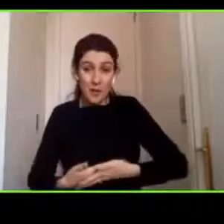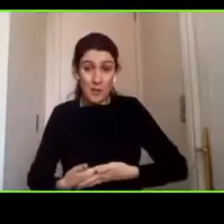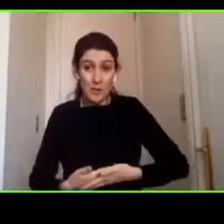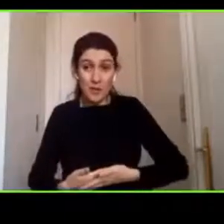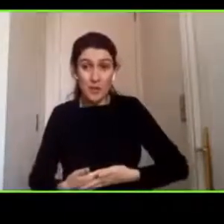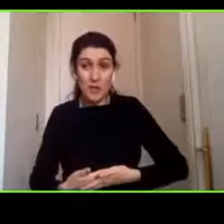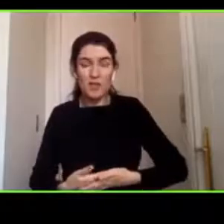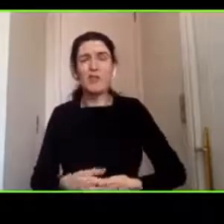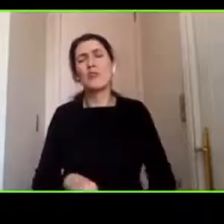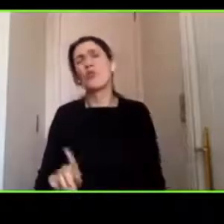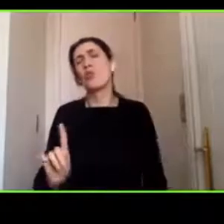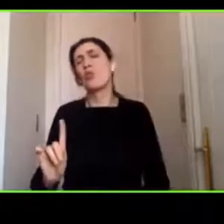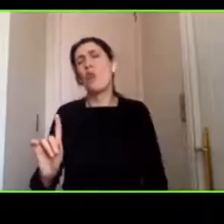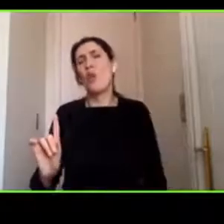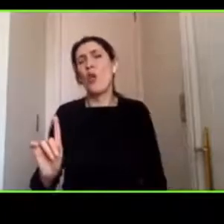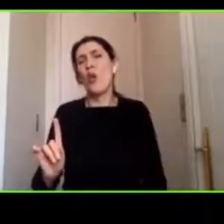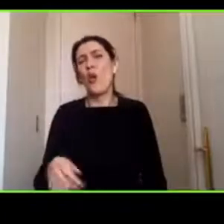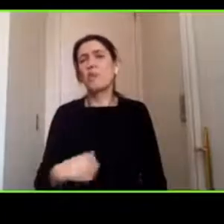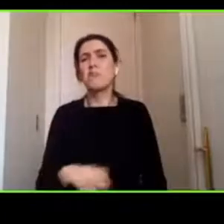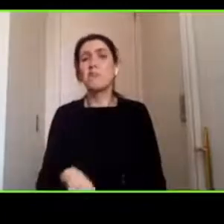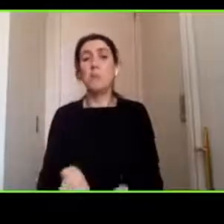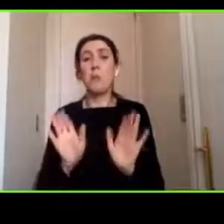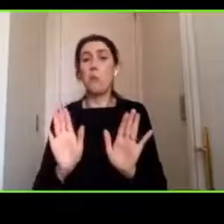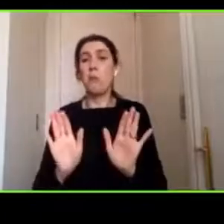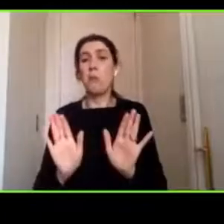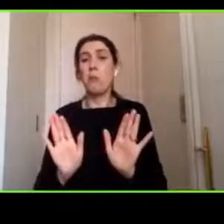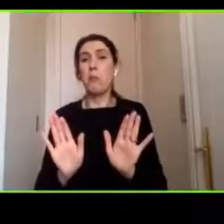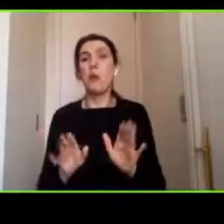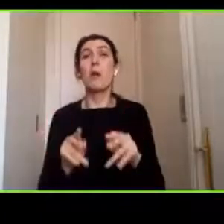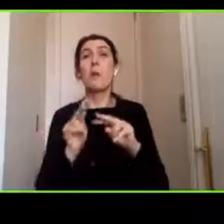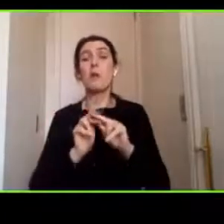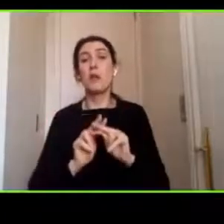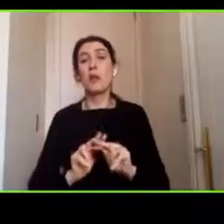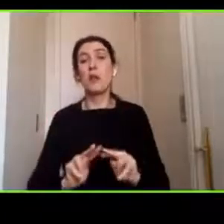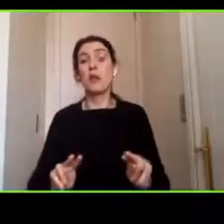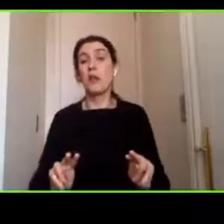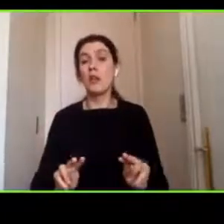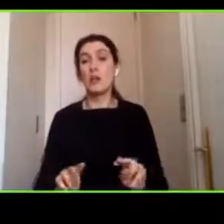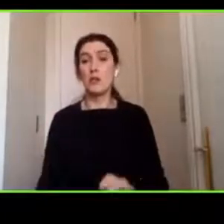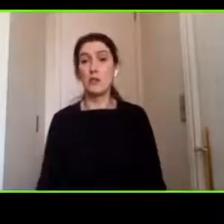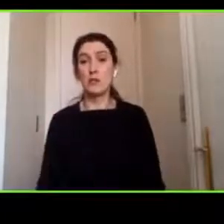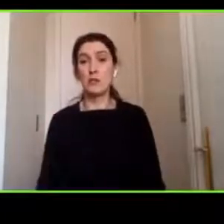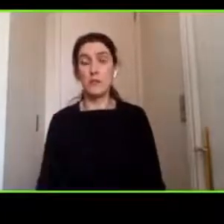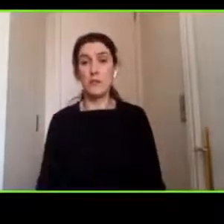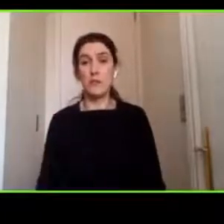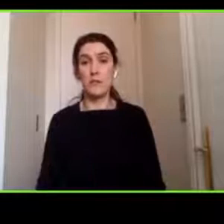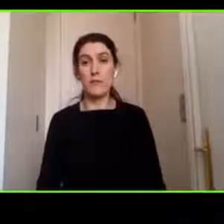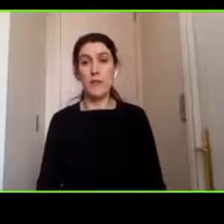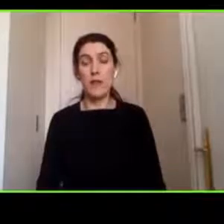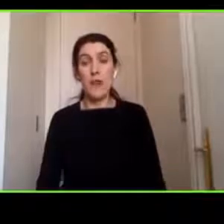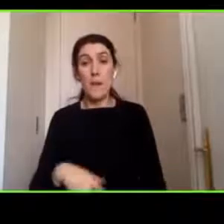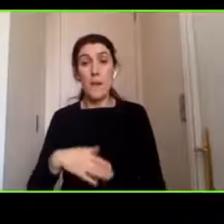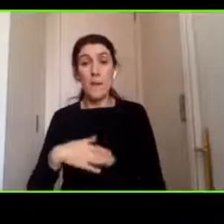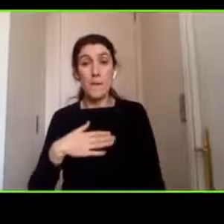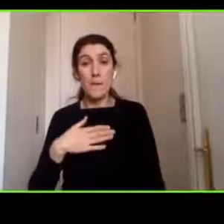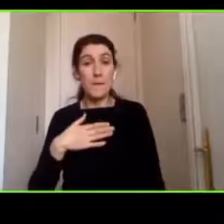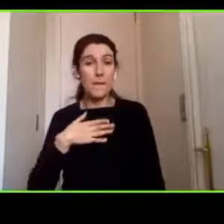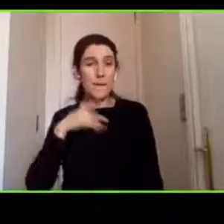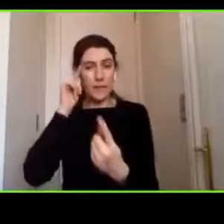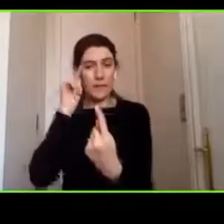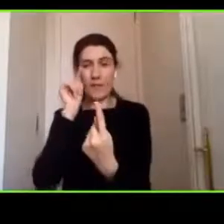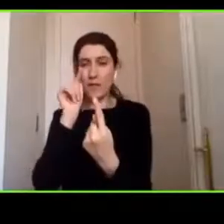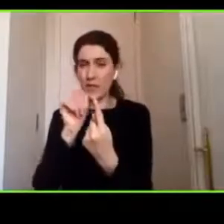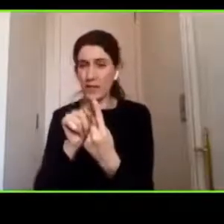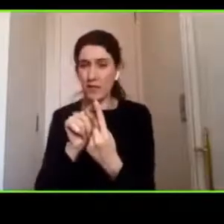no si no se mueve la verdad es que mi foco en este caso más allá de hablar